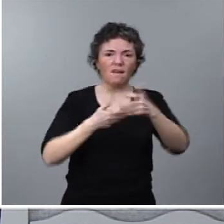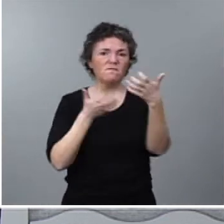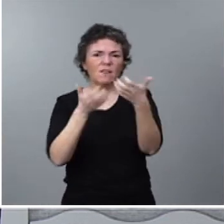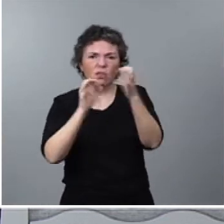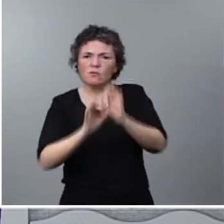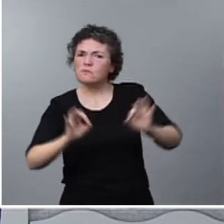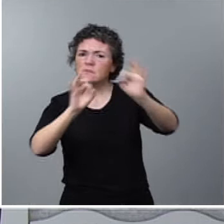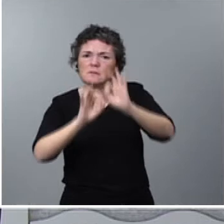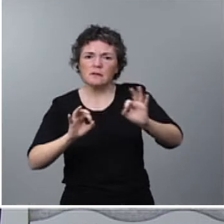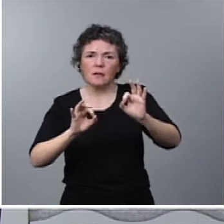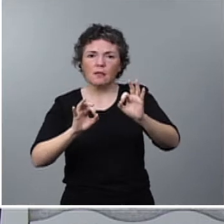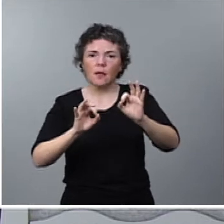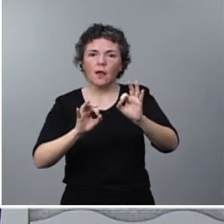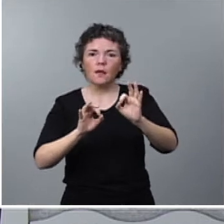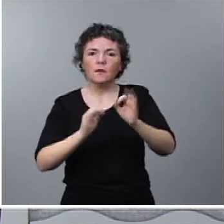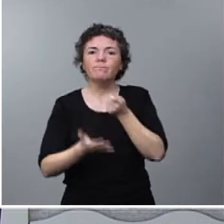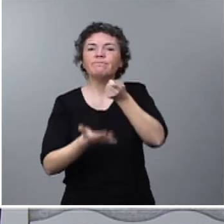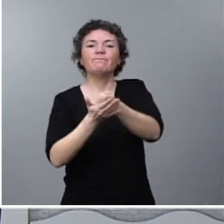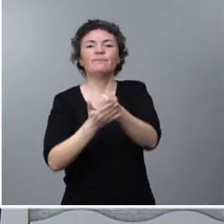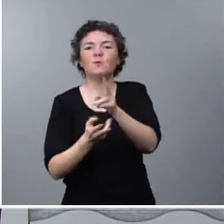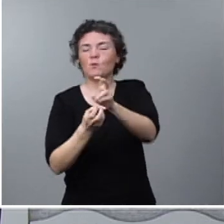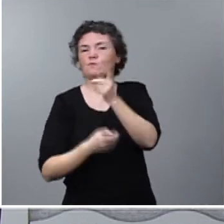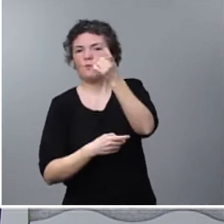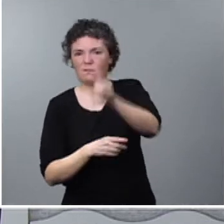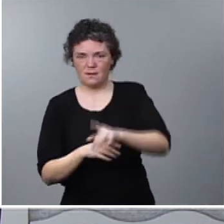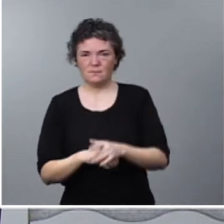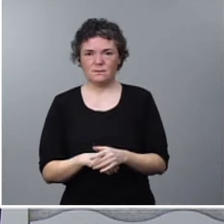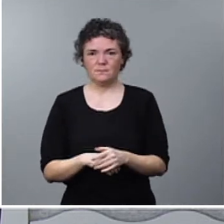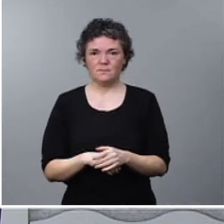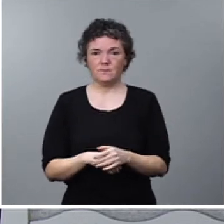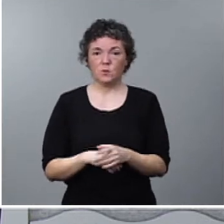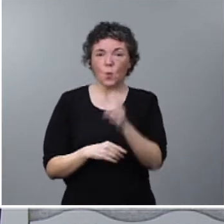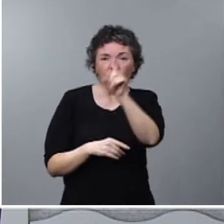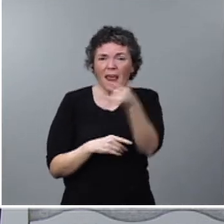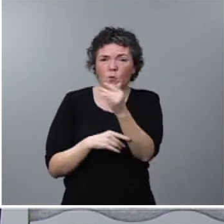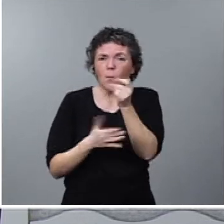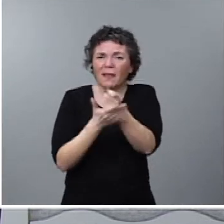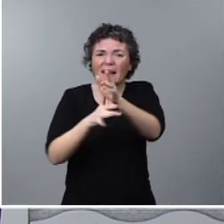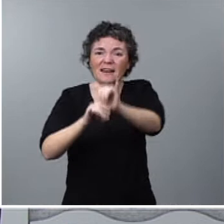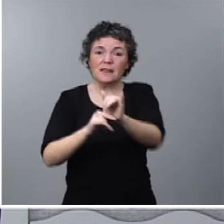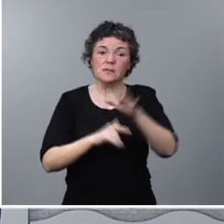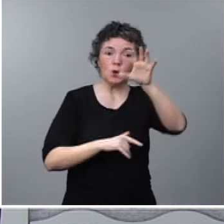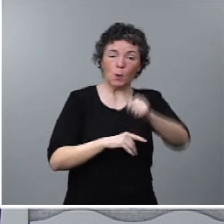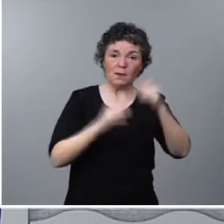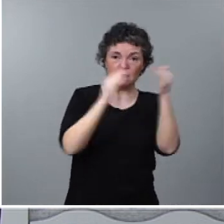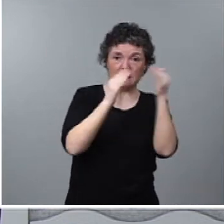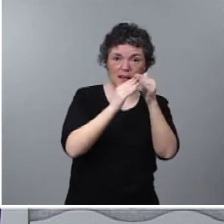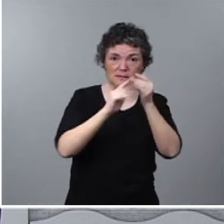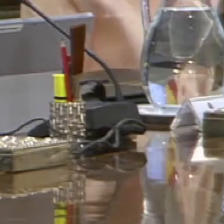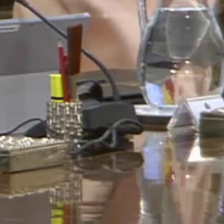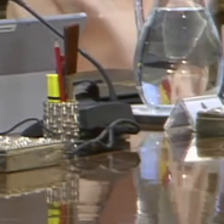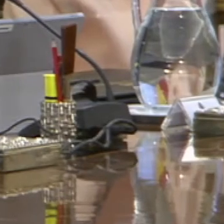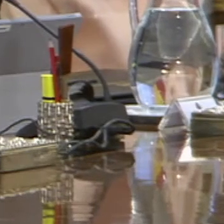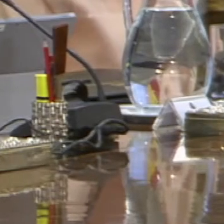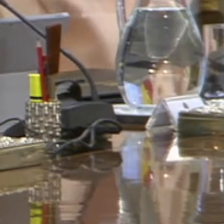no ha de cumplir con este impuesto. Es decir, no tendrán que pagar ni un solo euro cuando la compraventa de su casa no hayan ganado dinero.